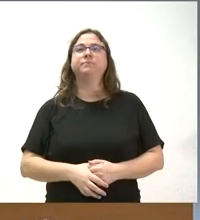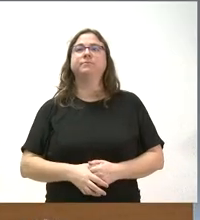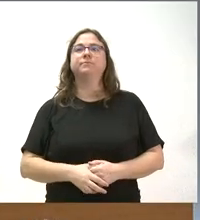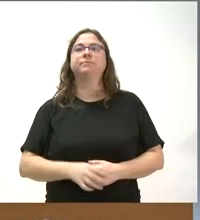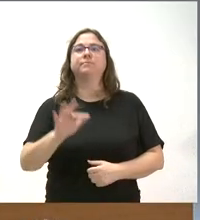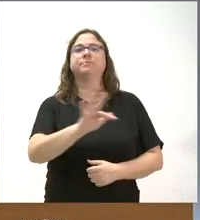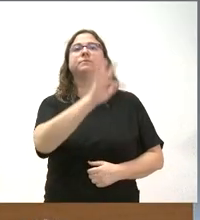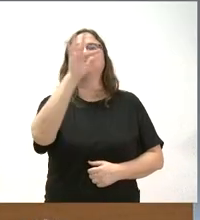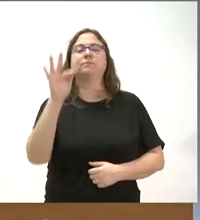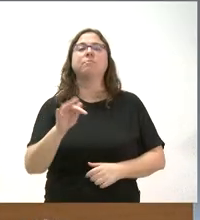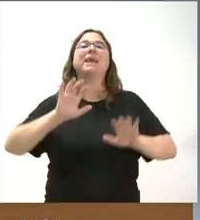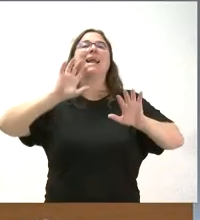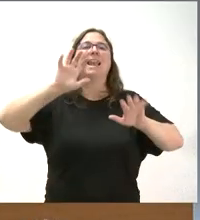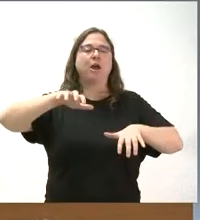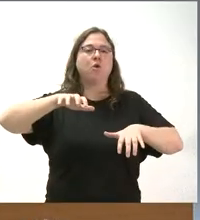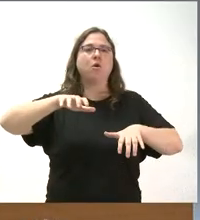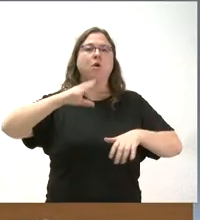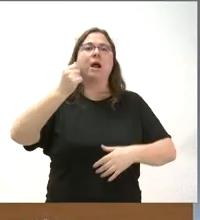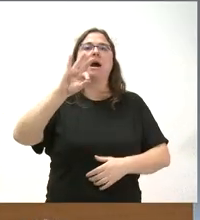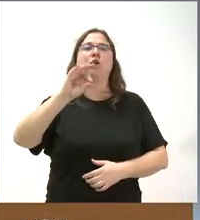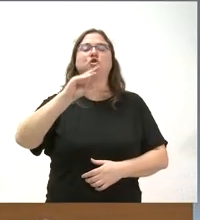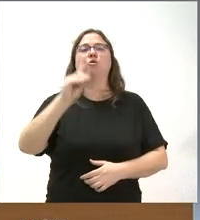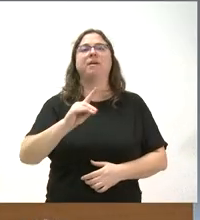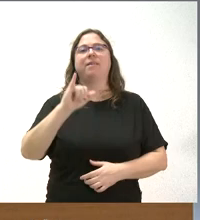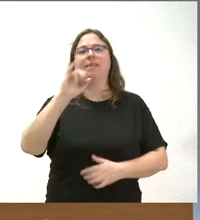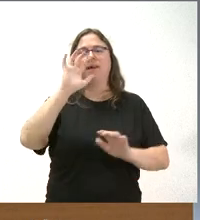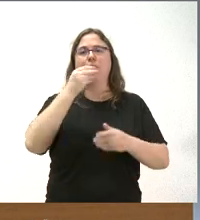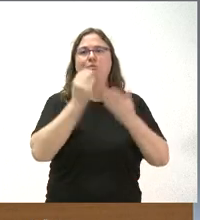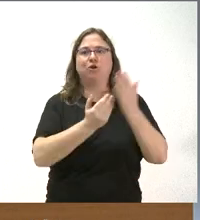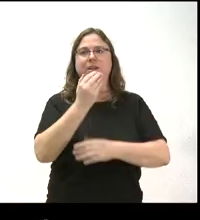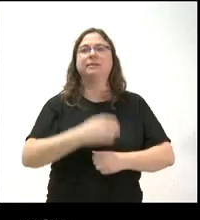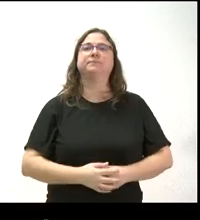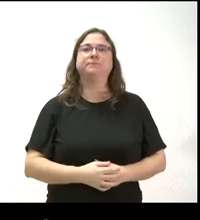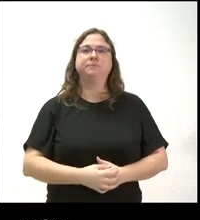Continuamos ahora en León. Carlos Domínguez, de Ileón. Adelante, buenos días.